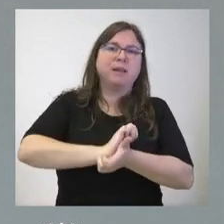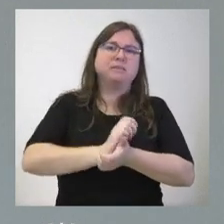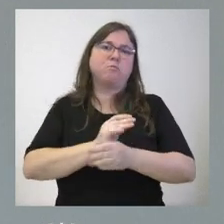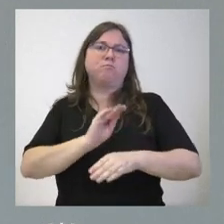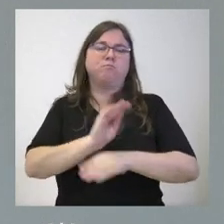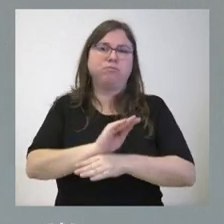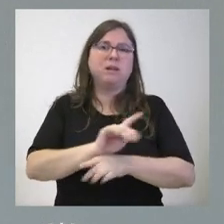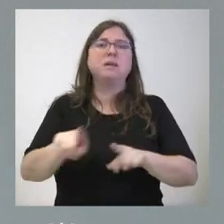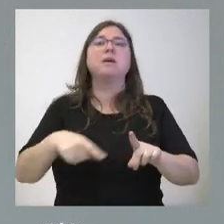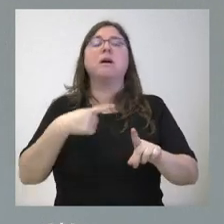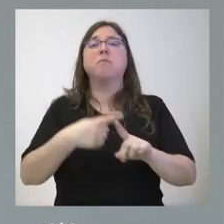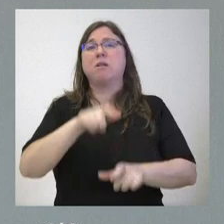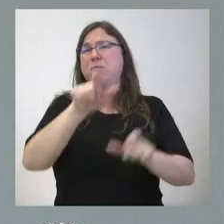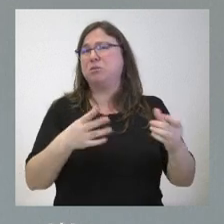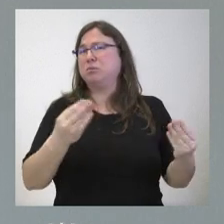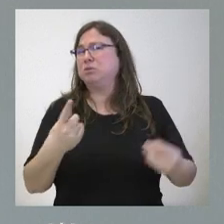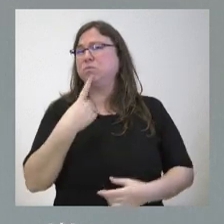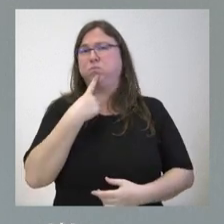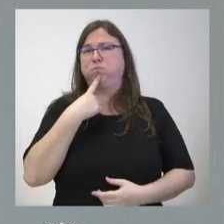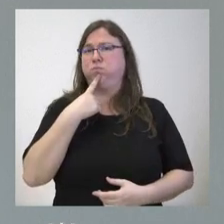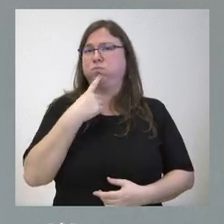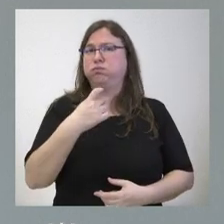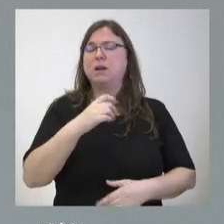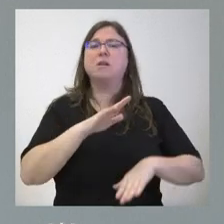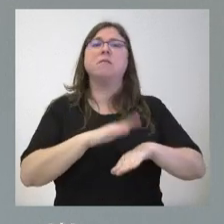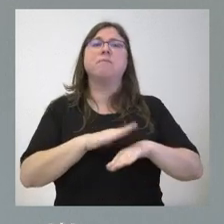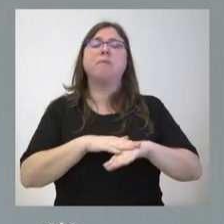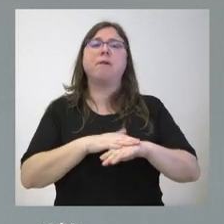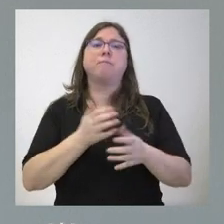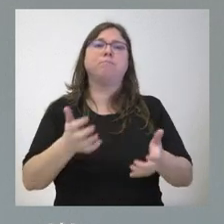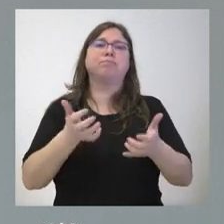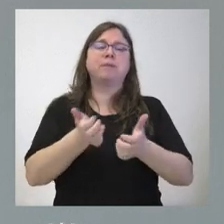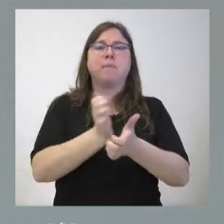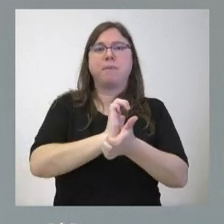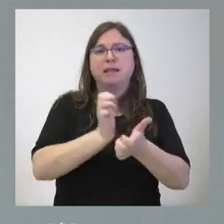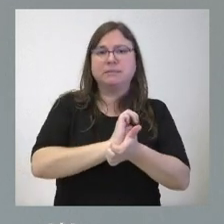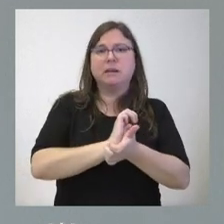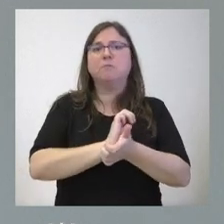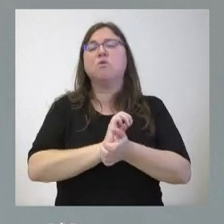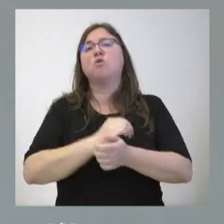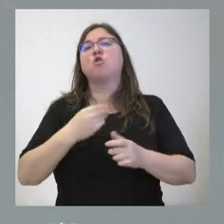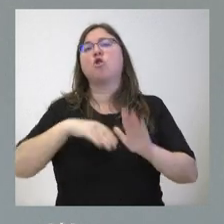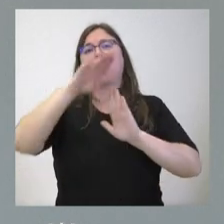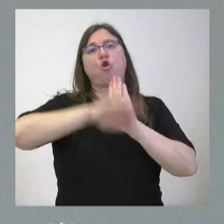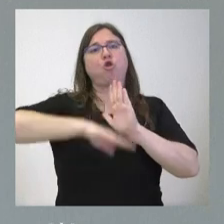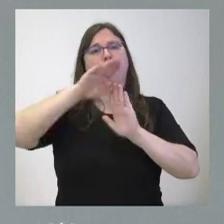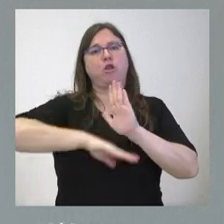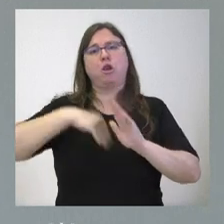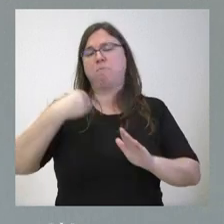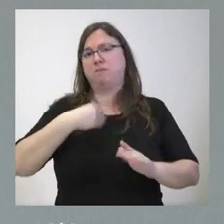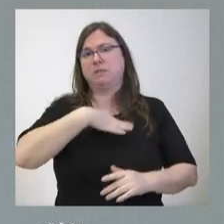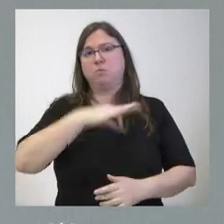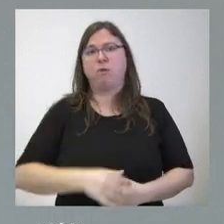y también muchos ciudadanos tienen dificultades pues para beneficiarse de esos préstamos en las mejores condiciones posibles